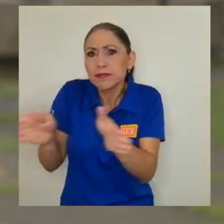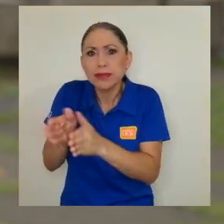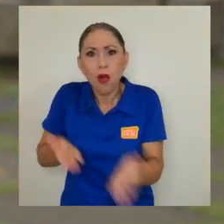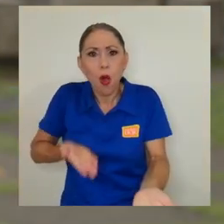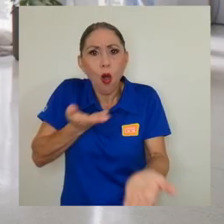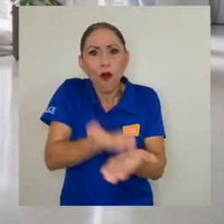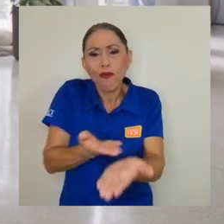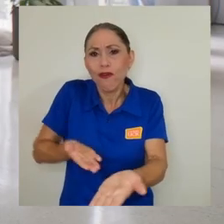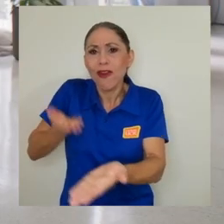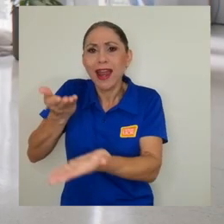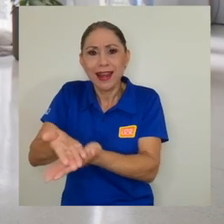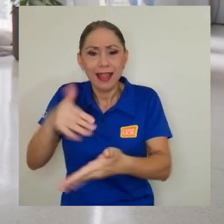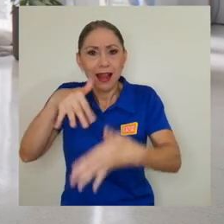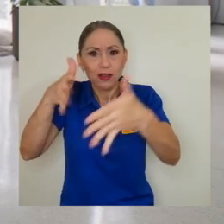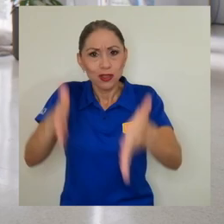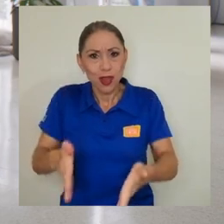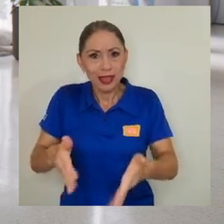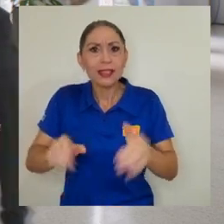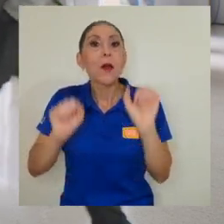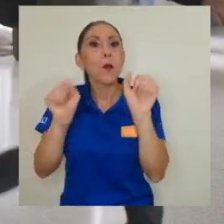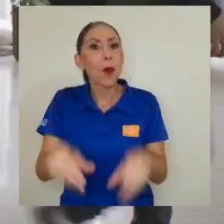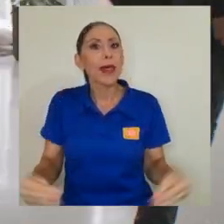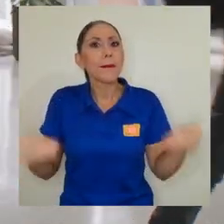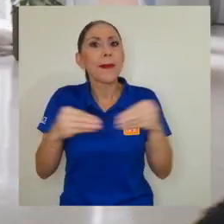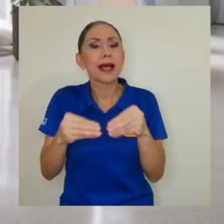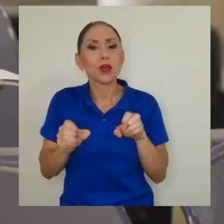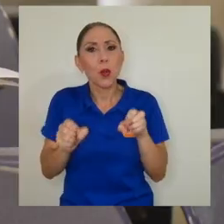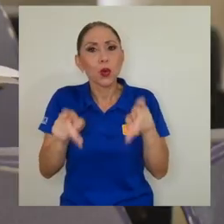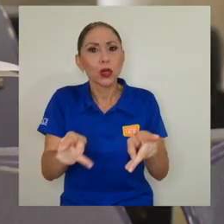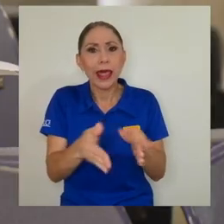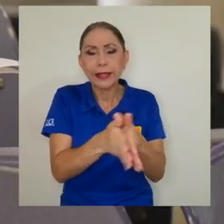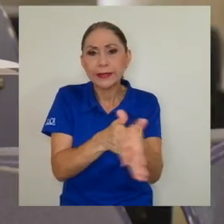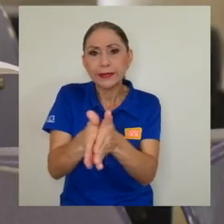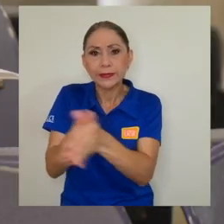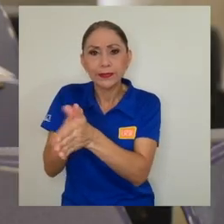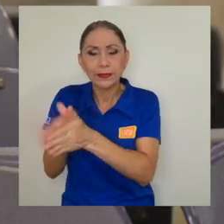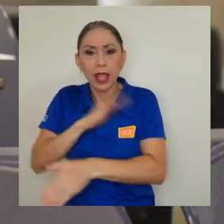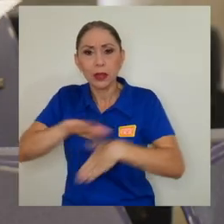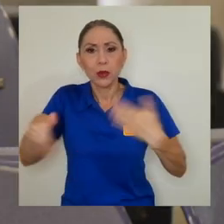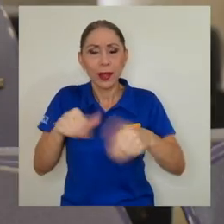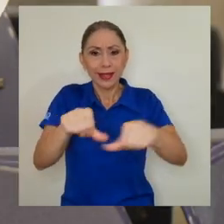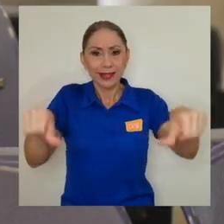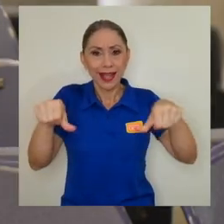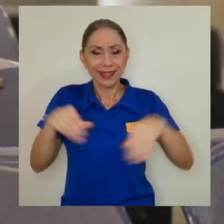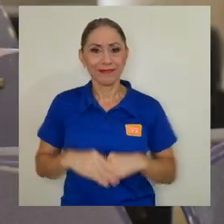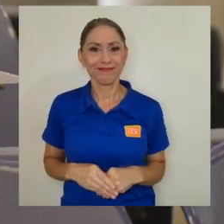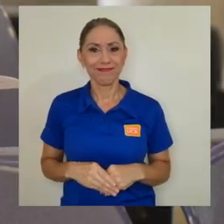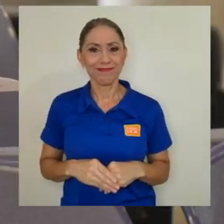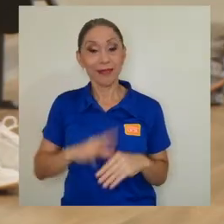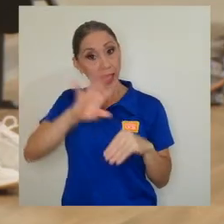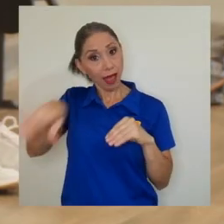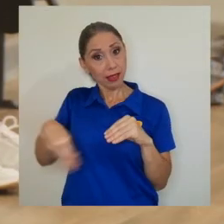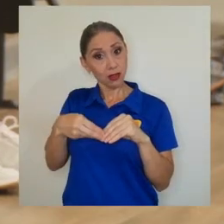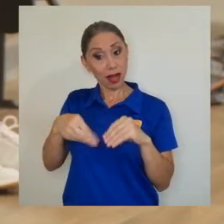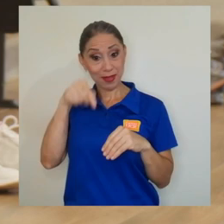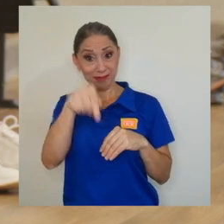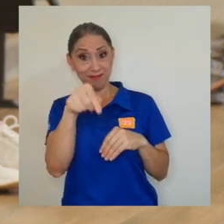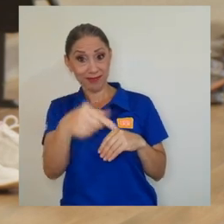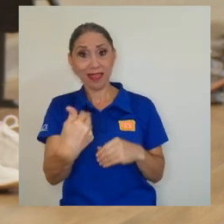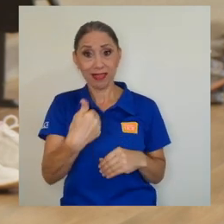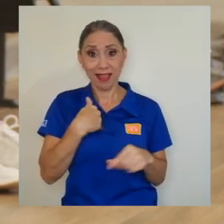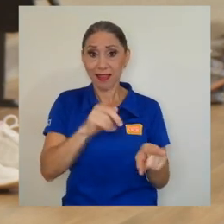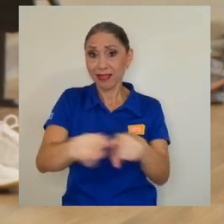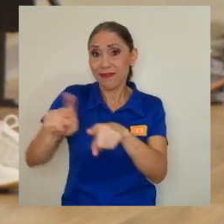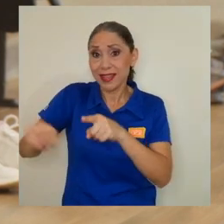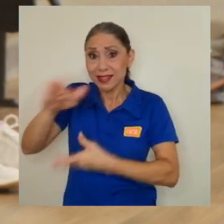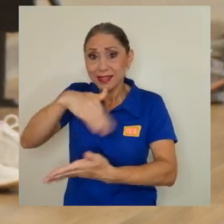estudiantes, que pueda haber mayor número de oportunidades en todas las áreas. Adicionalmente, esta unidad cuenta con